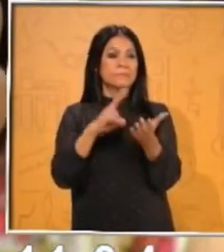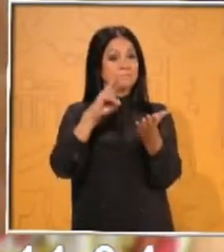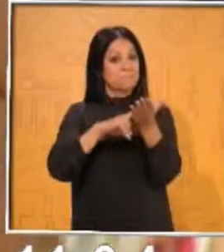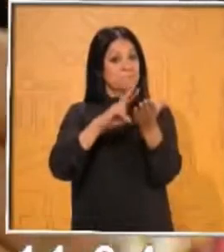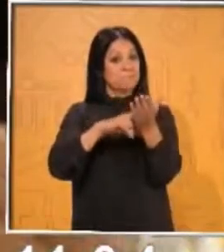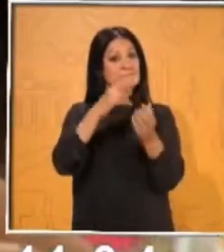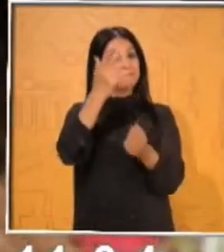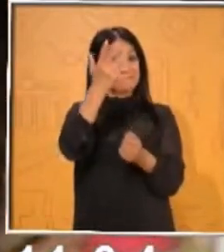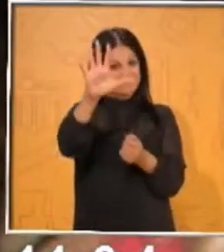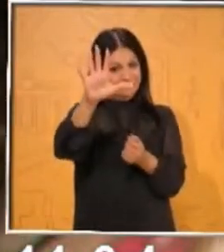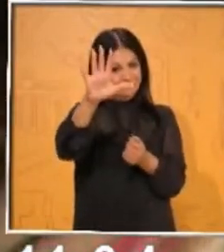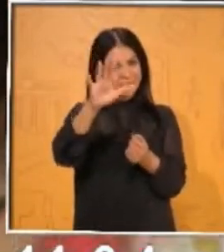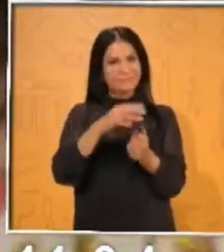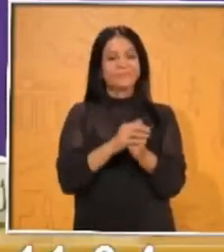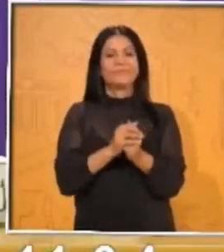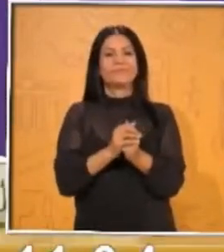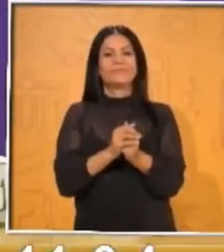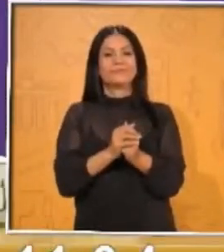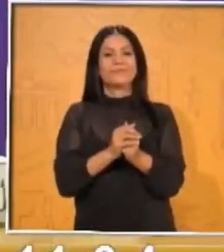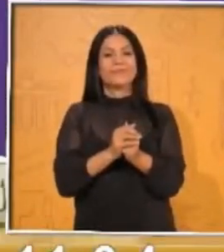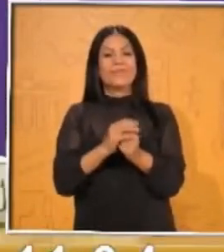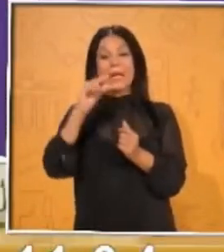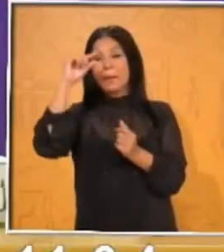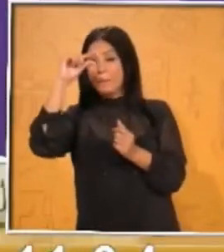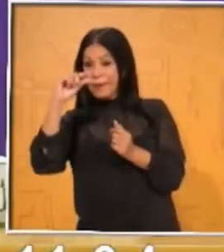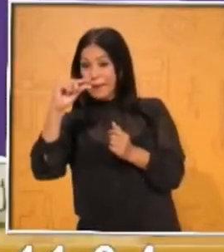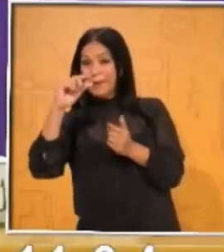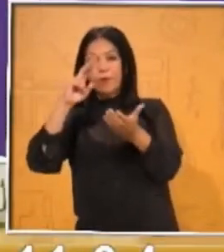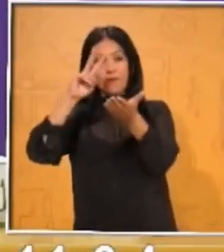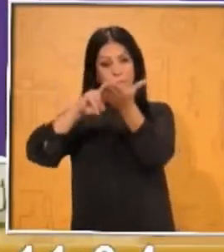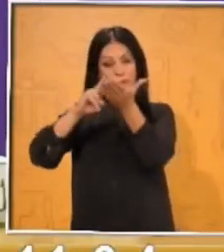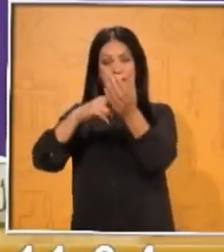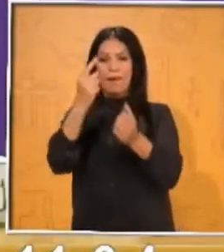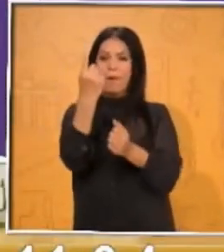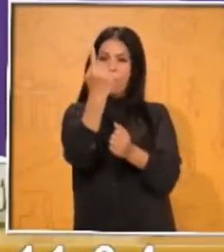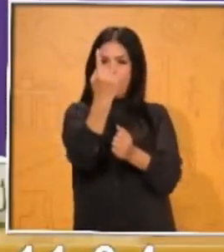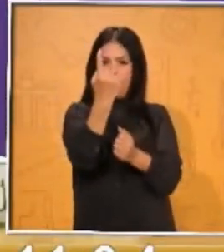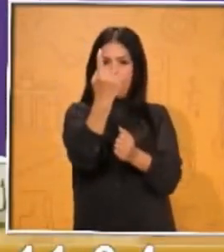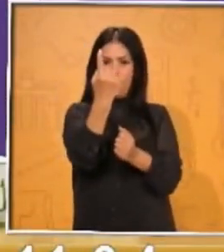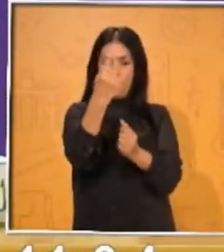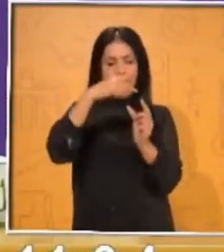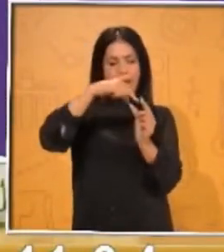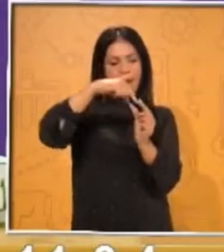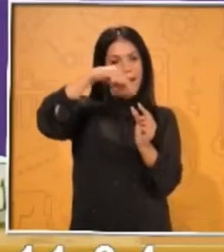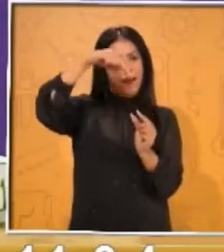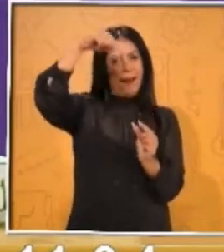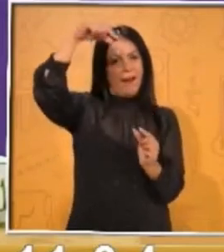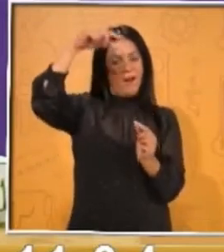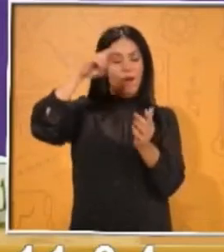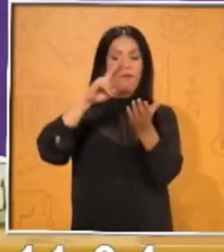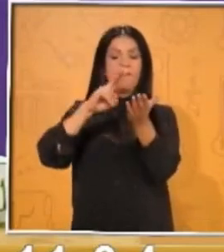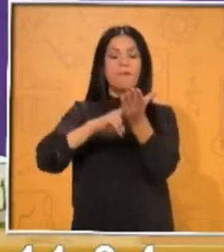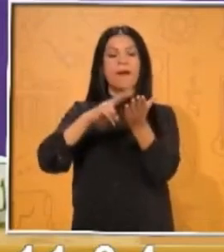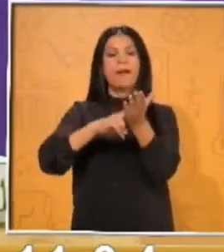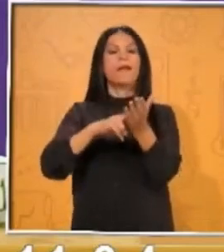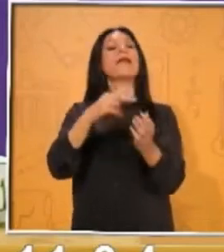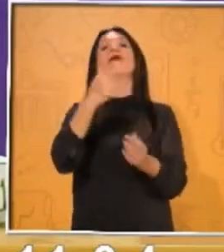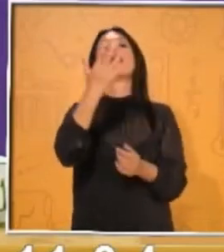Así es, 10 puntos. Porque son 10 cuadritos.